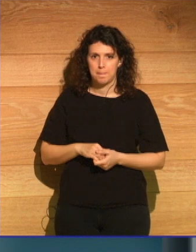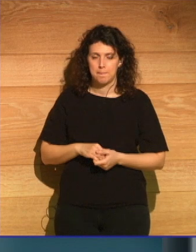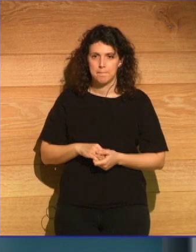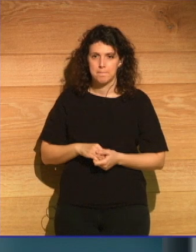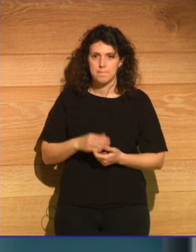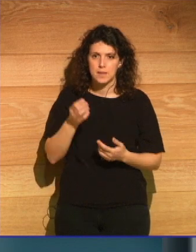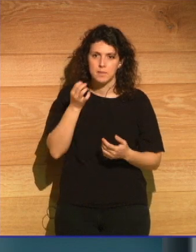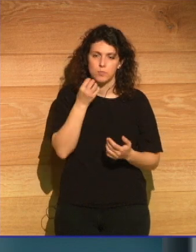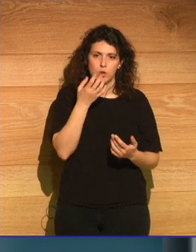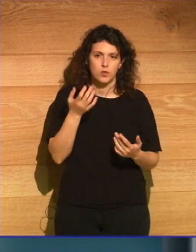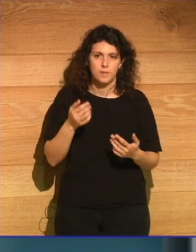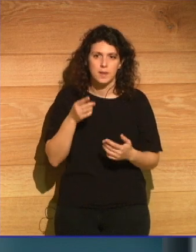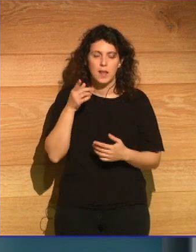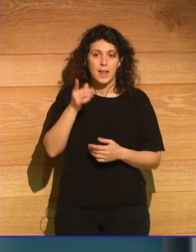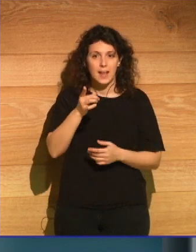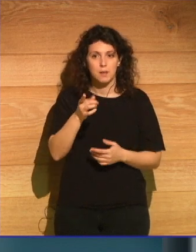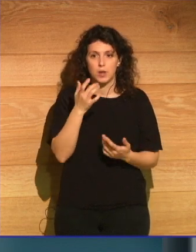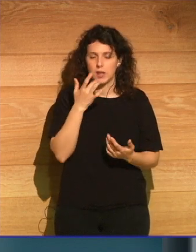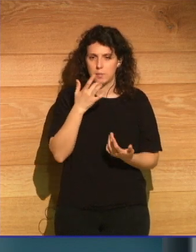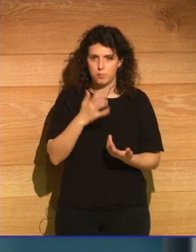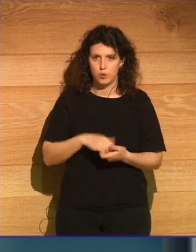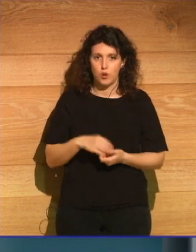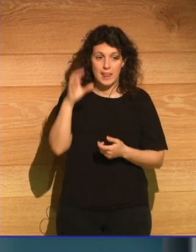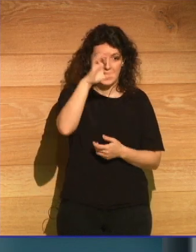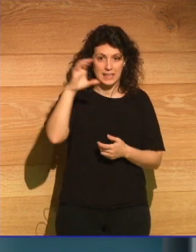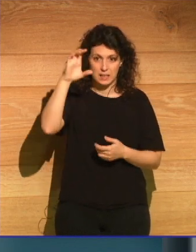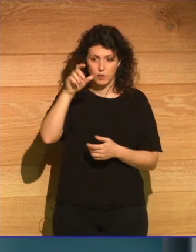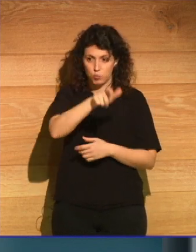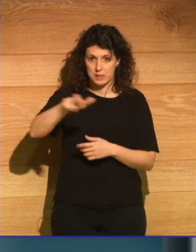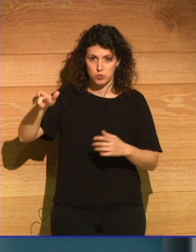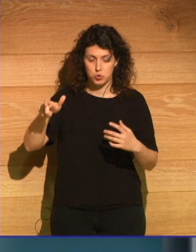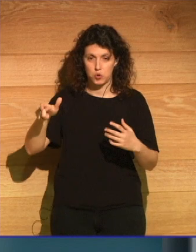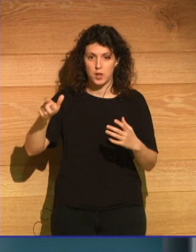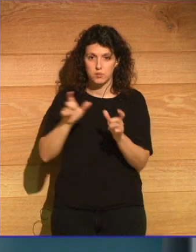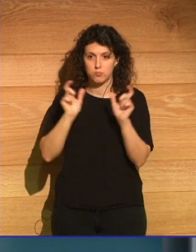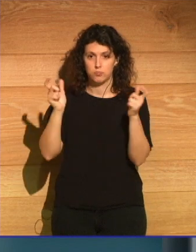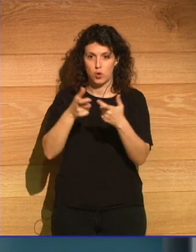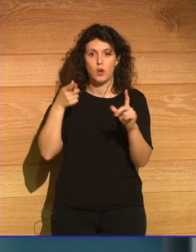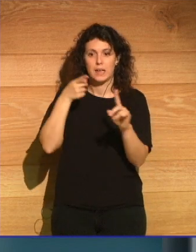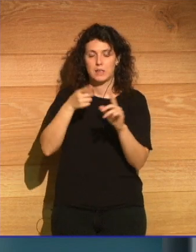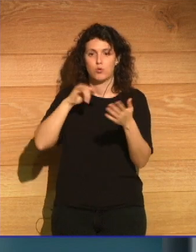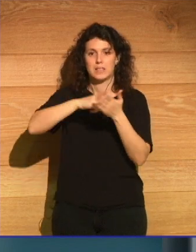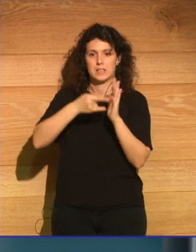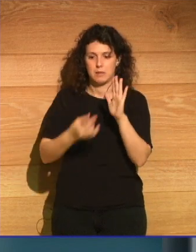bueno él juntó a una serie de científicos para diseñar un sistema